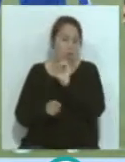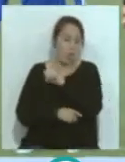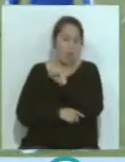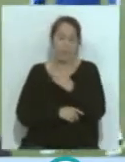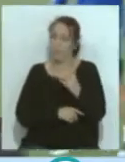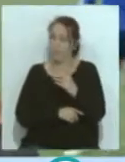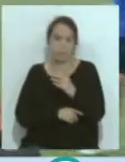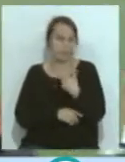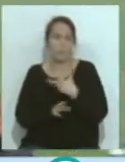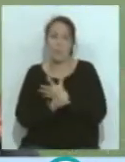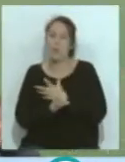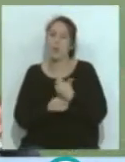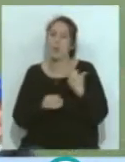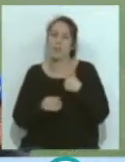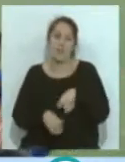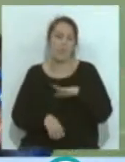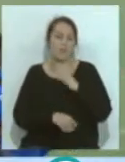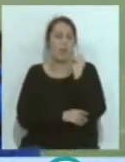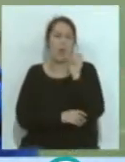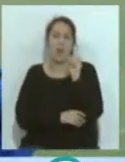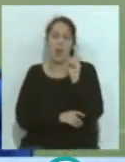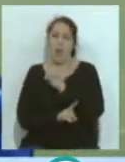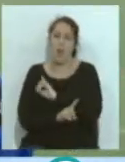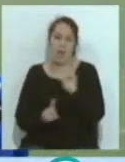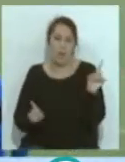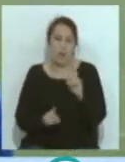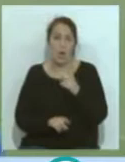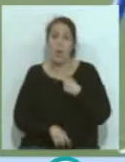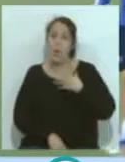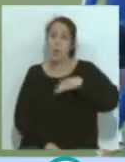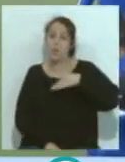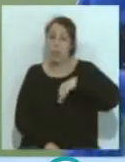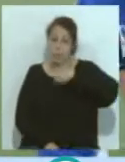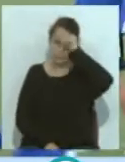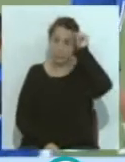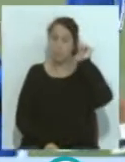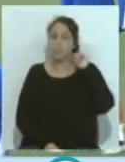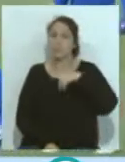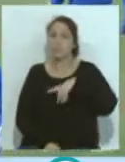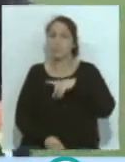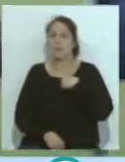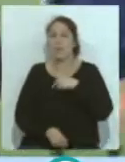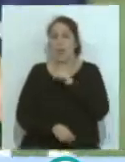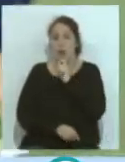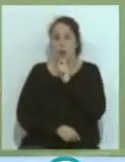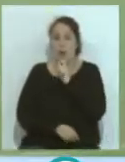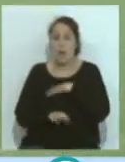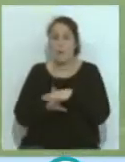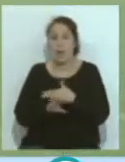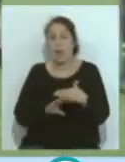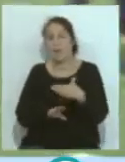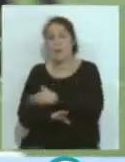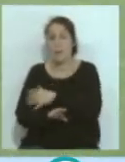finalmente los jugadores ya no están compareciendo tampoco en ruedas de prensa, solo lo ha hecho el míster hoy en la previa del partido del desplazamiento a Getafe,